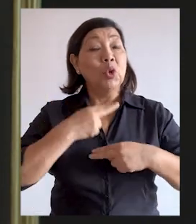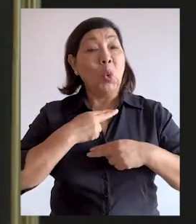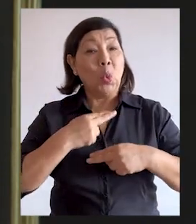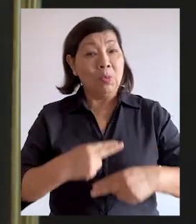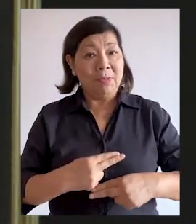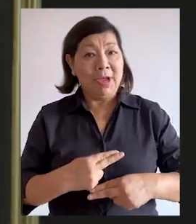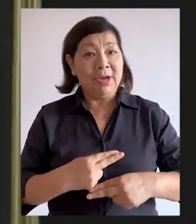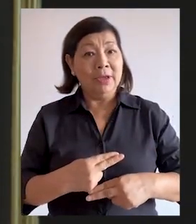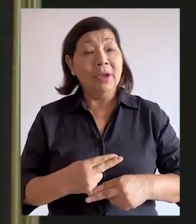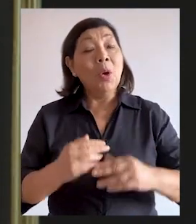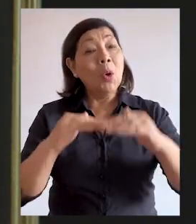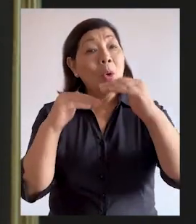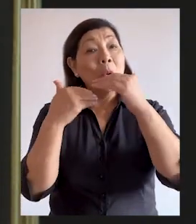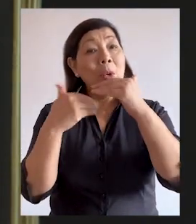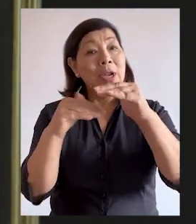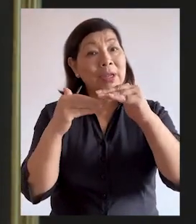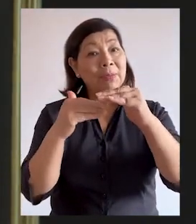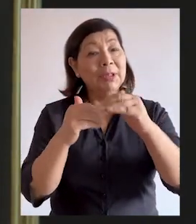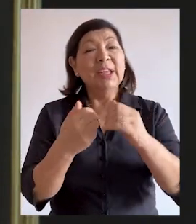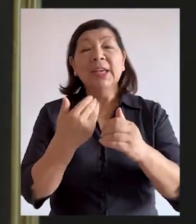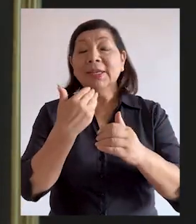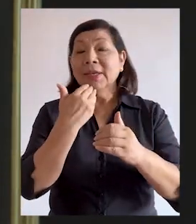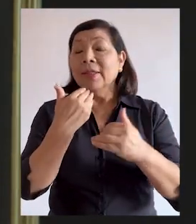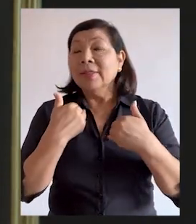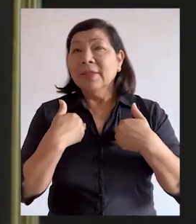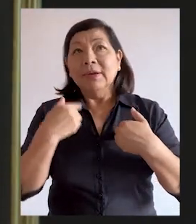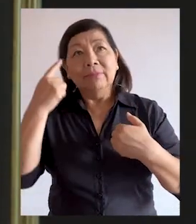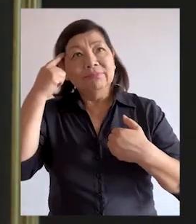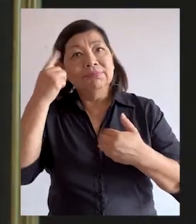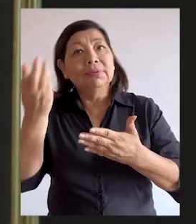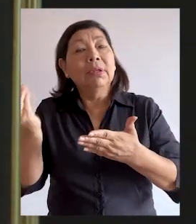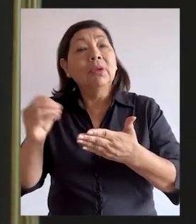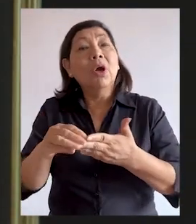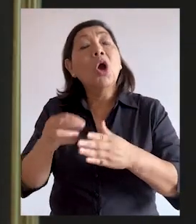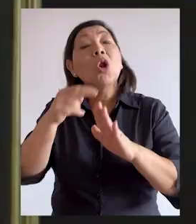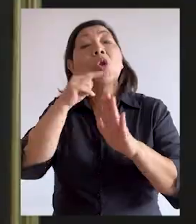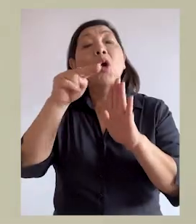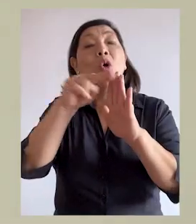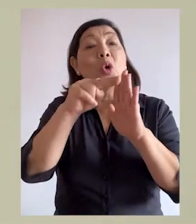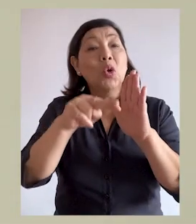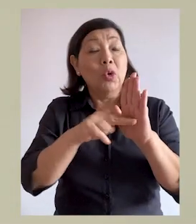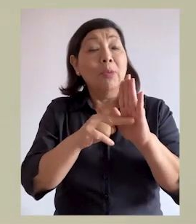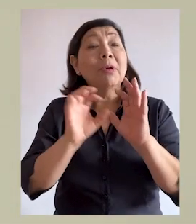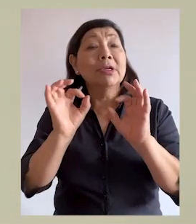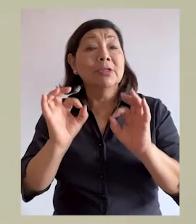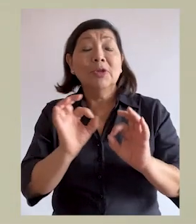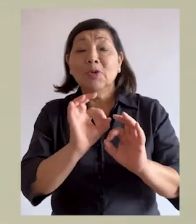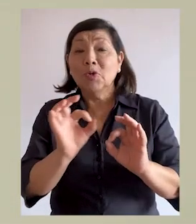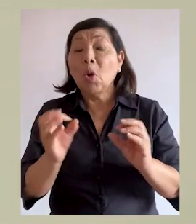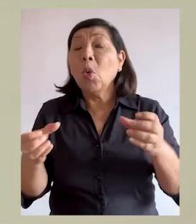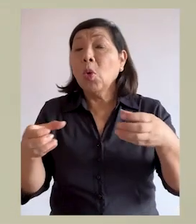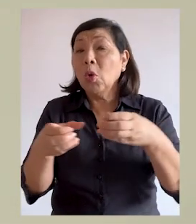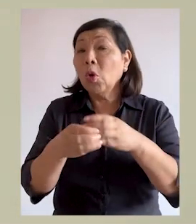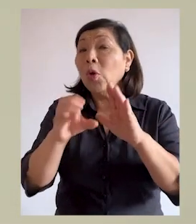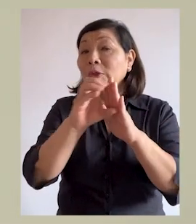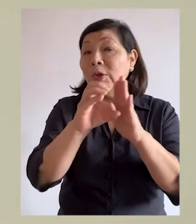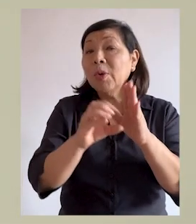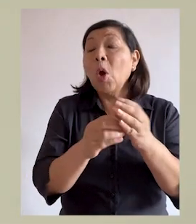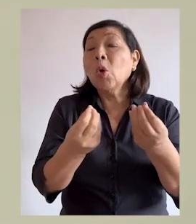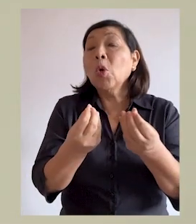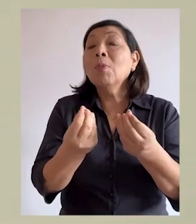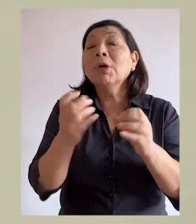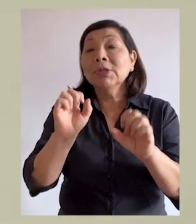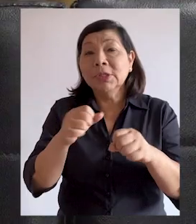Humanos se convierte en un límite al legislador, quien tiene que pensar en lo que dicta la norma sea compatible tanto con la Constitución